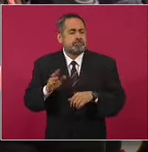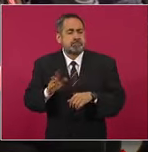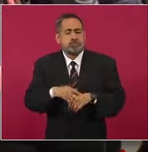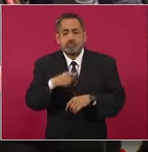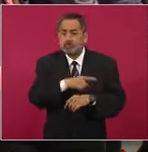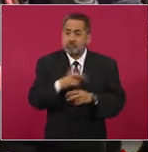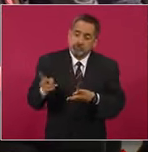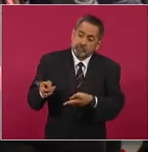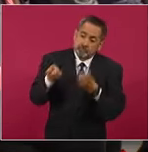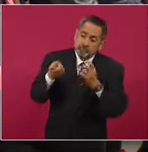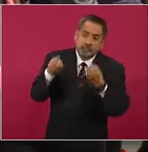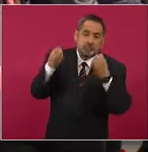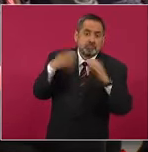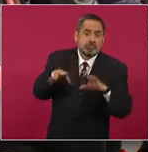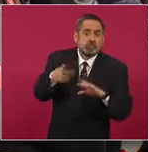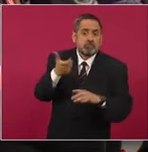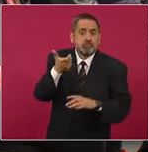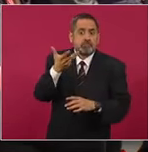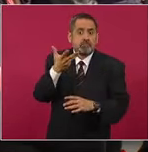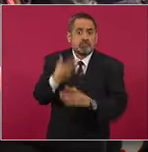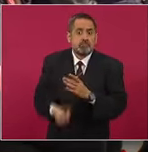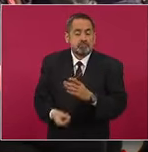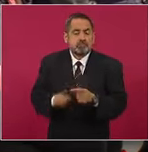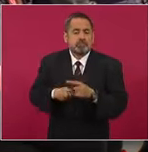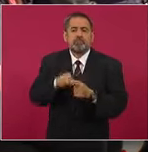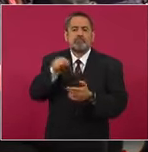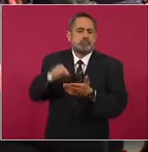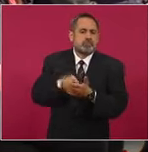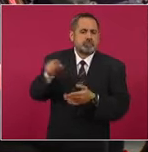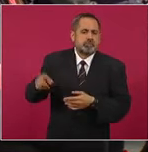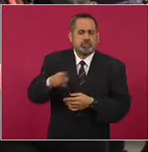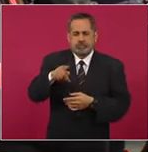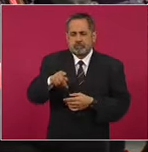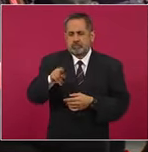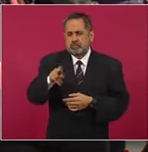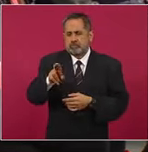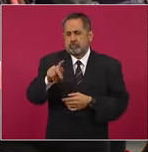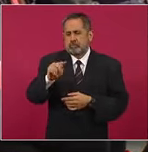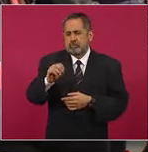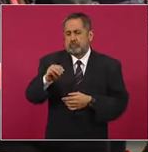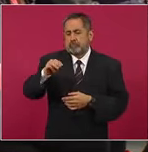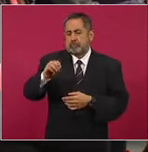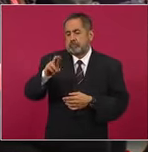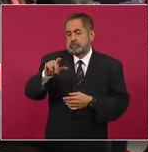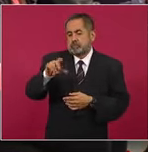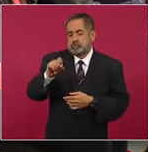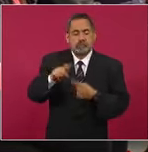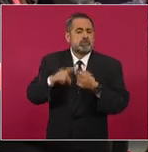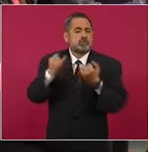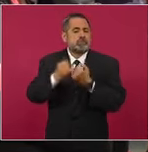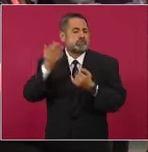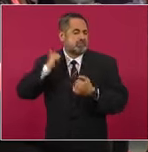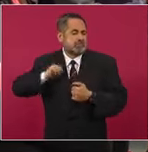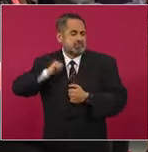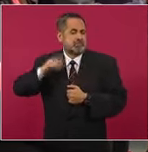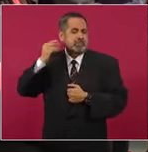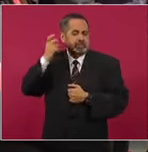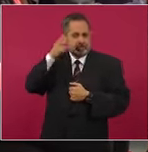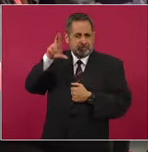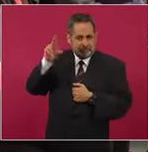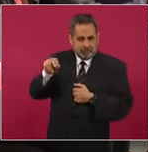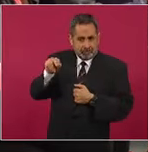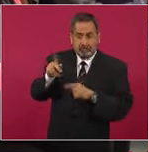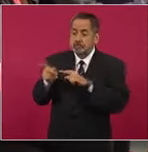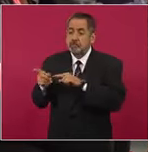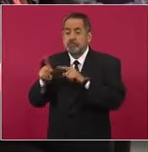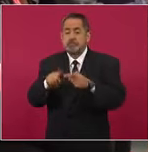en Puerto Morelos. Nuevamente, Quintana Roo, usted dice que ahí saquearon durante muchos años en la época neoliberal y en